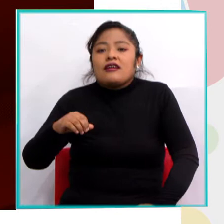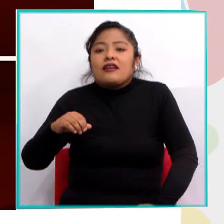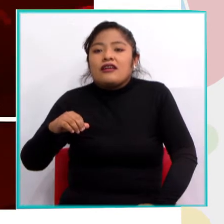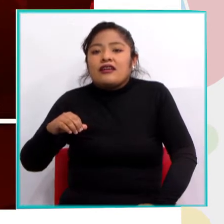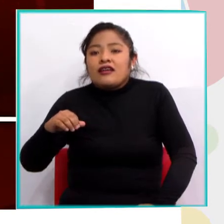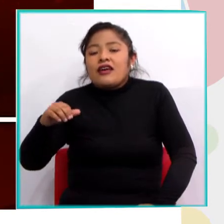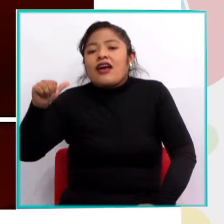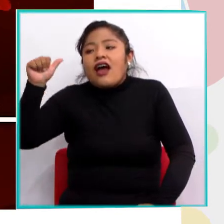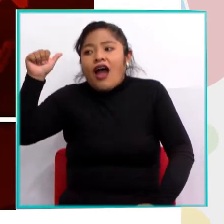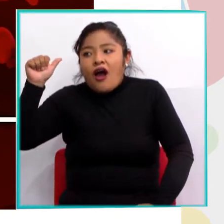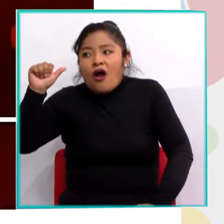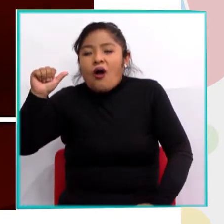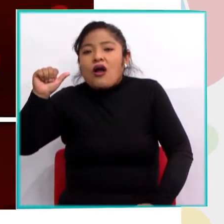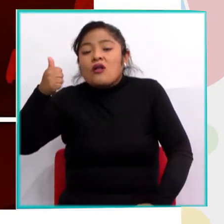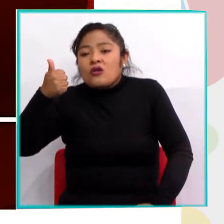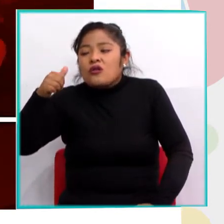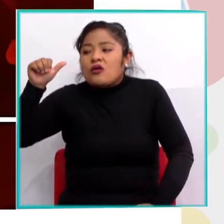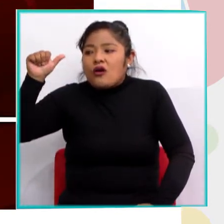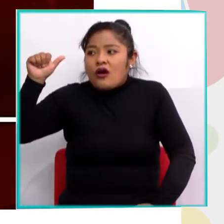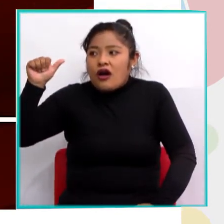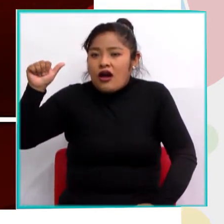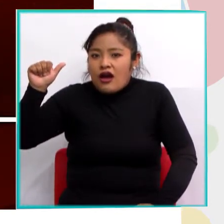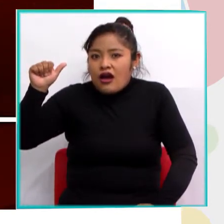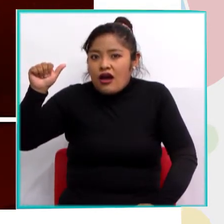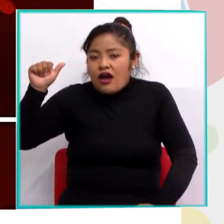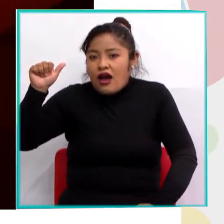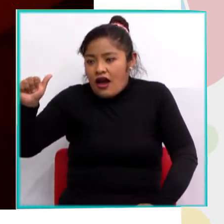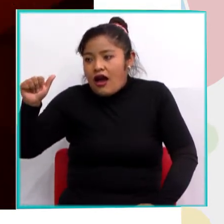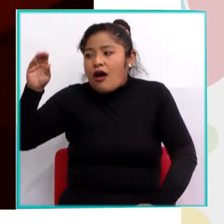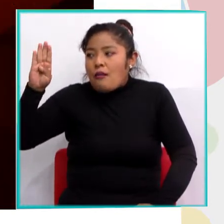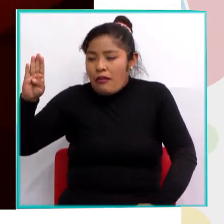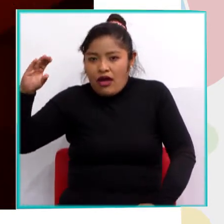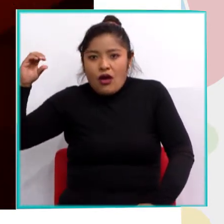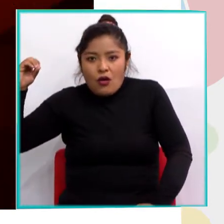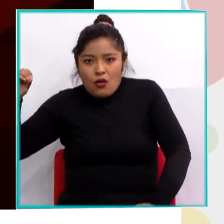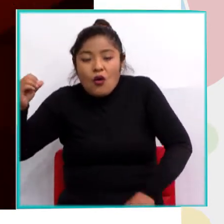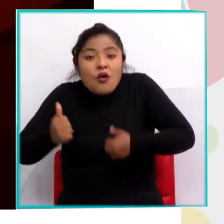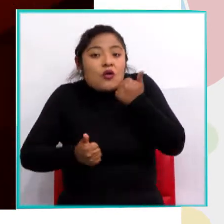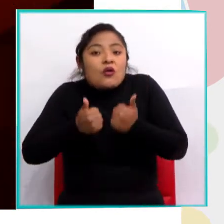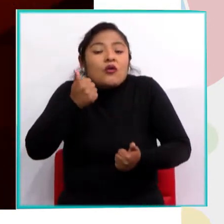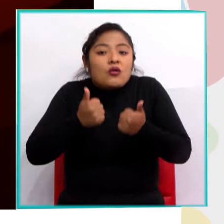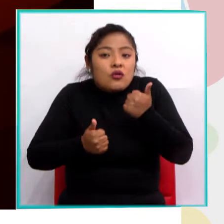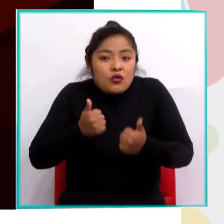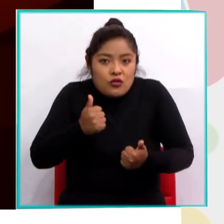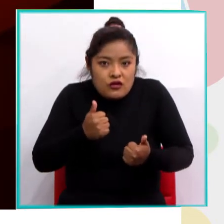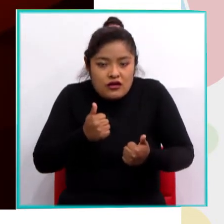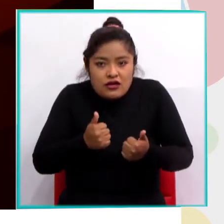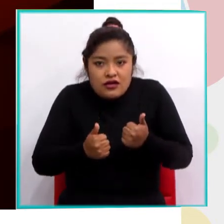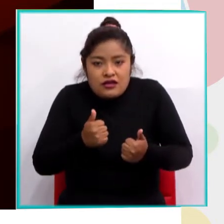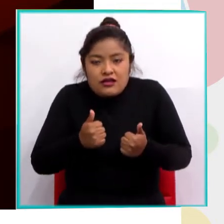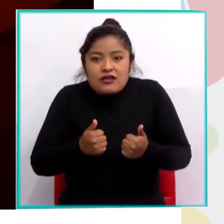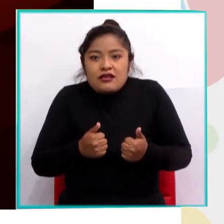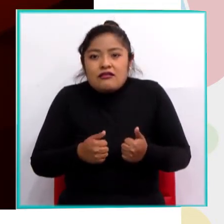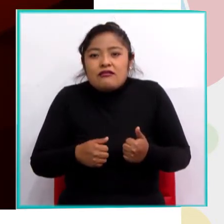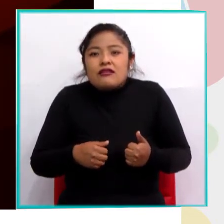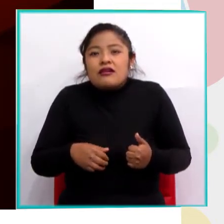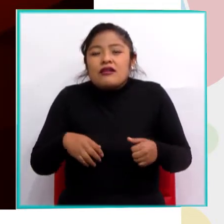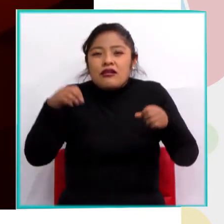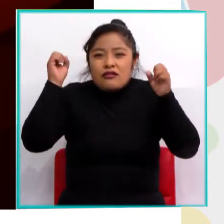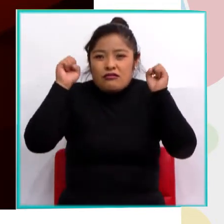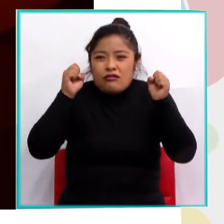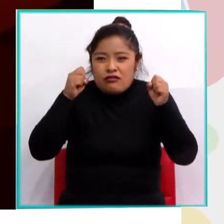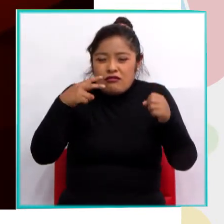ABO. Los cuales van a determinar la presencia o ausencia de